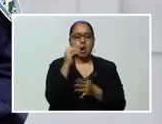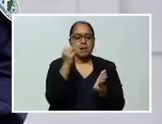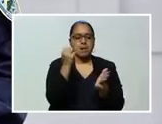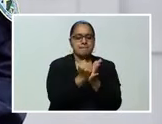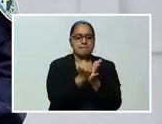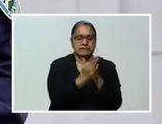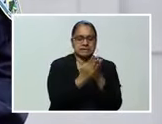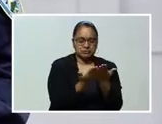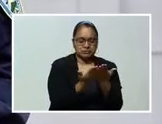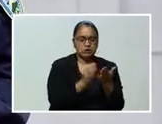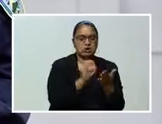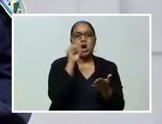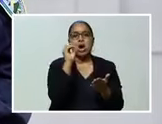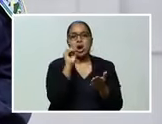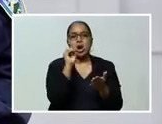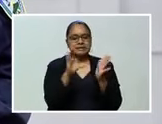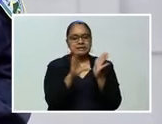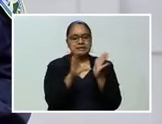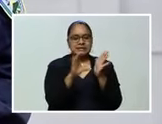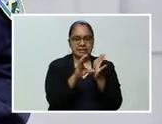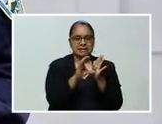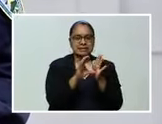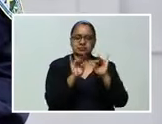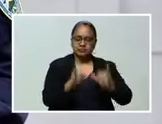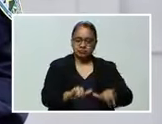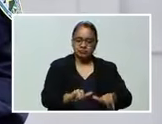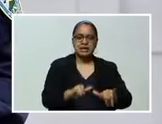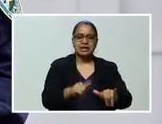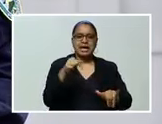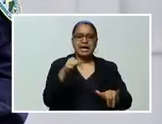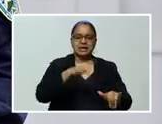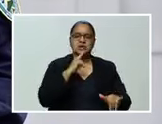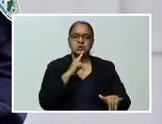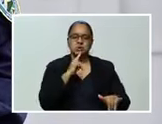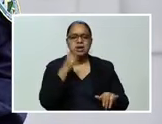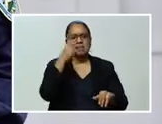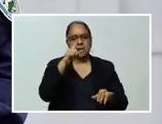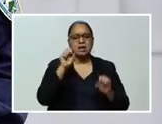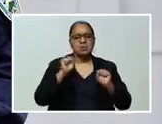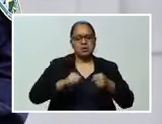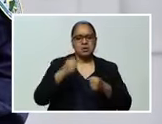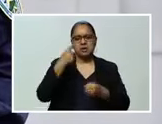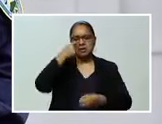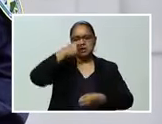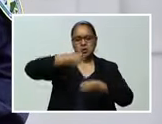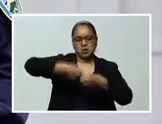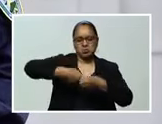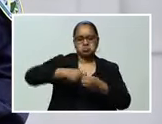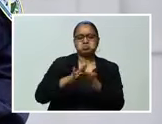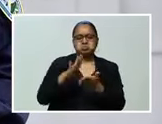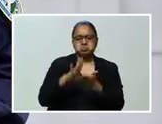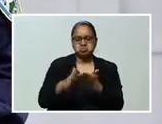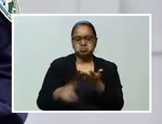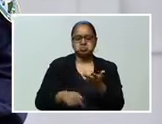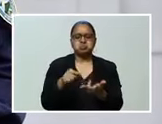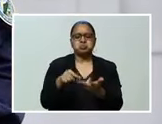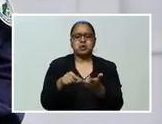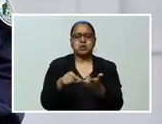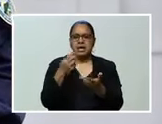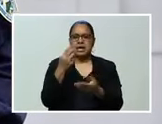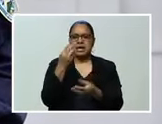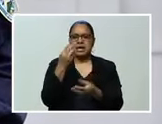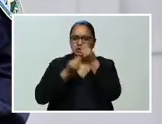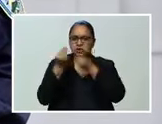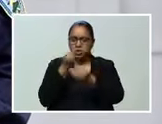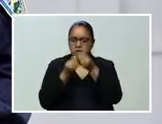residente, para que puedan abastecerse de alimentos, medicina, combustibles y realizar sus trámites bancarios